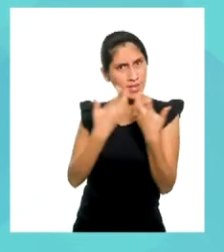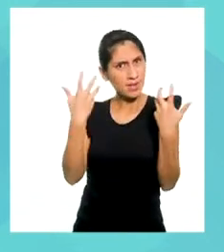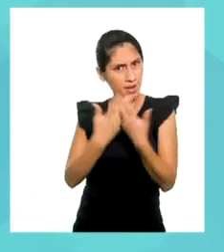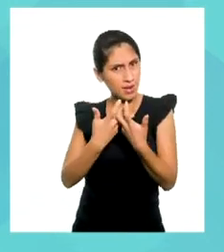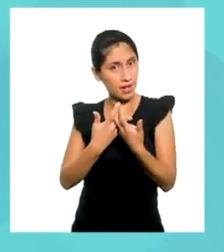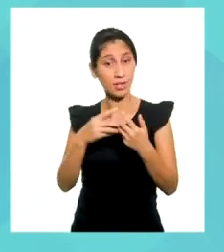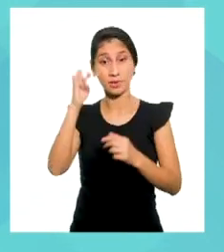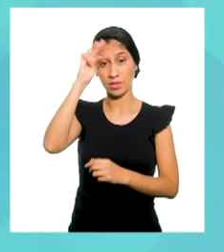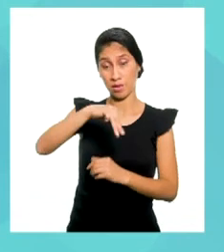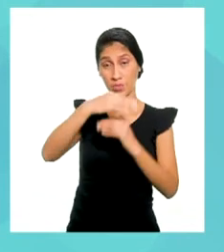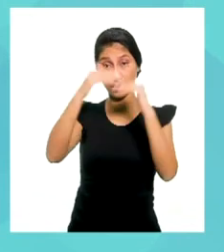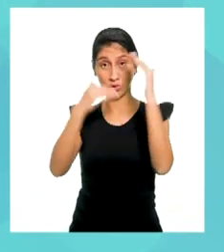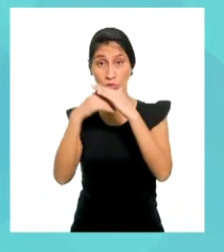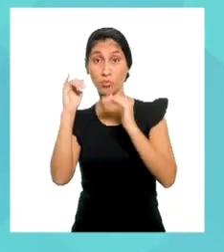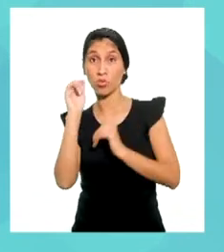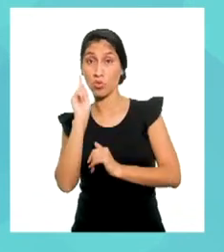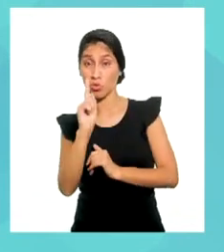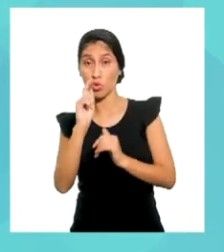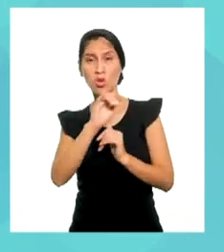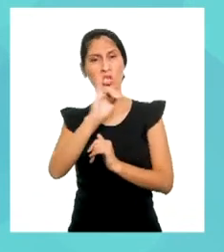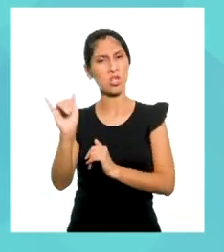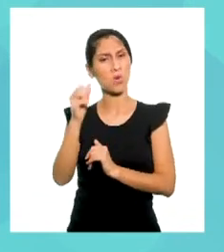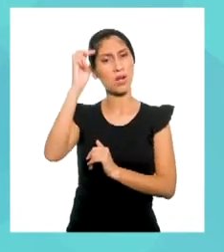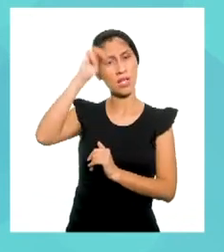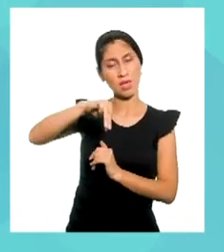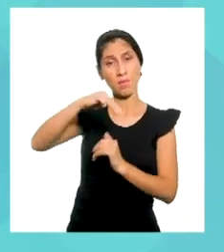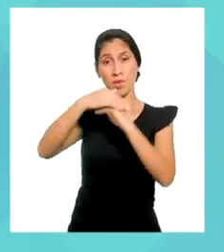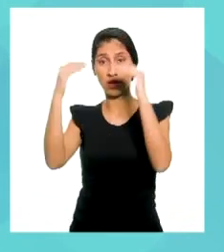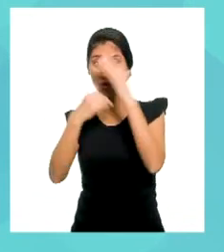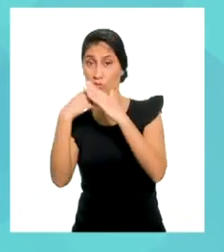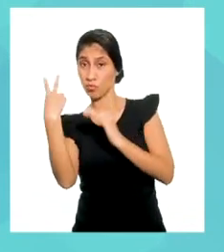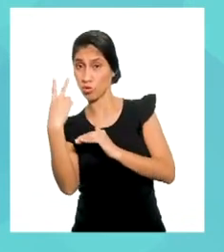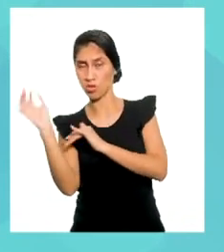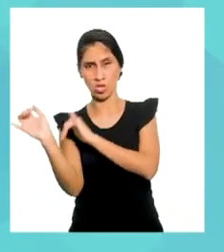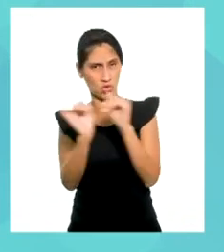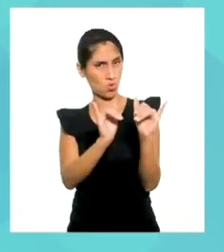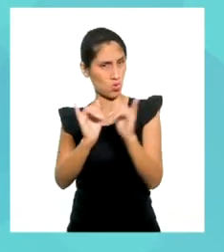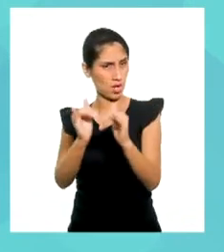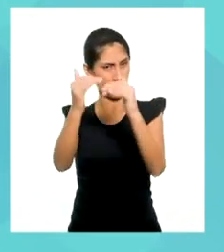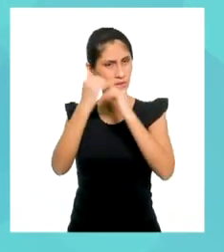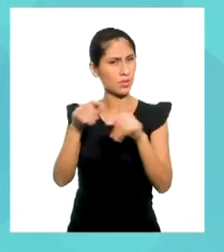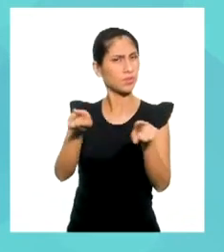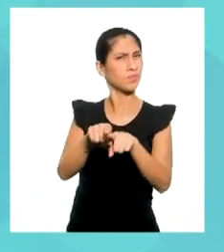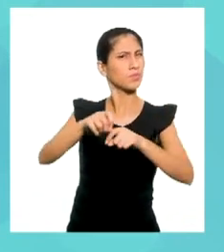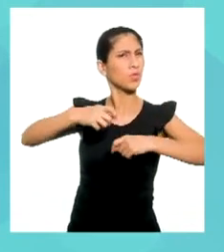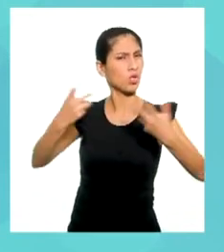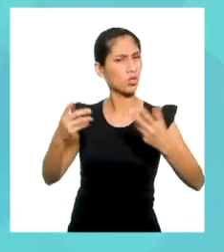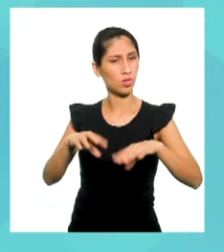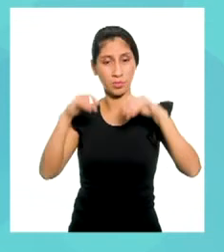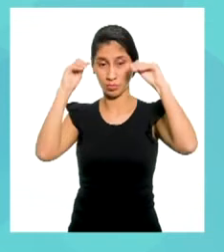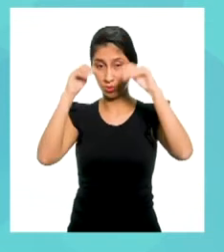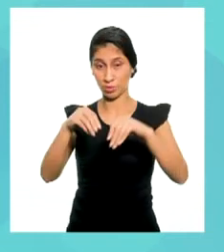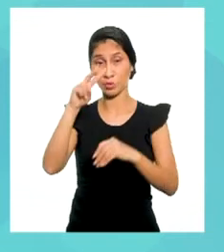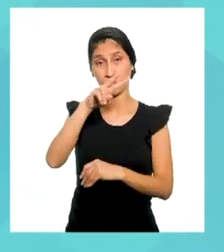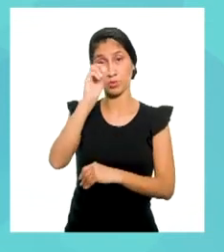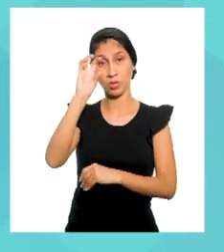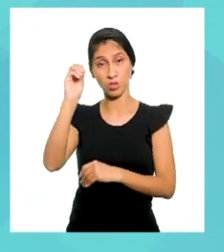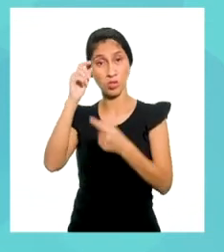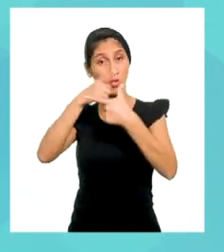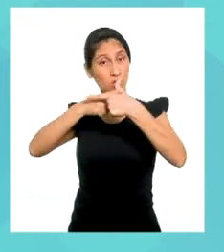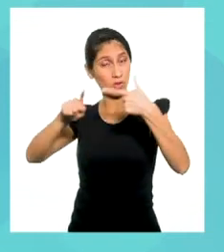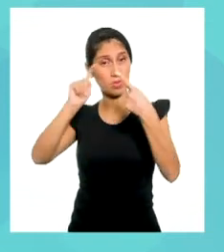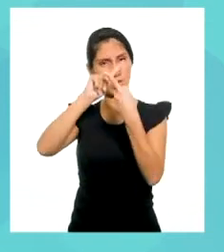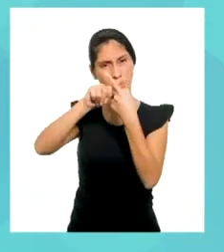M1 y M2 son iguales. Entonces, colocamos 200 sobre